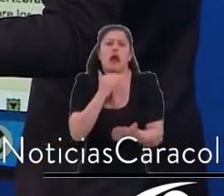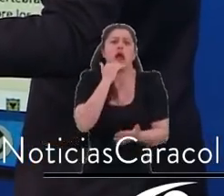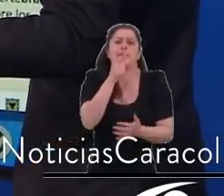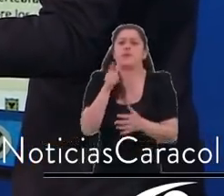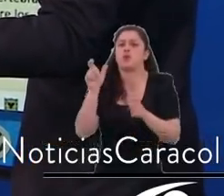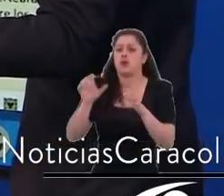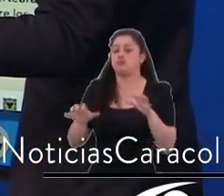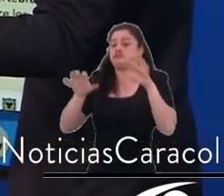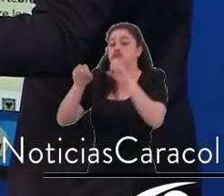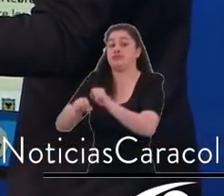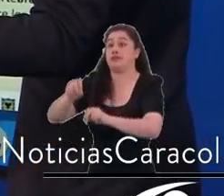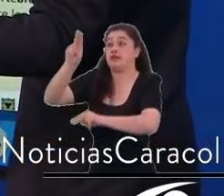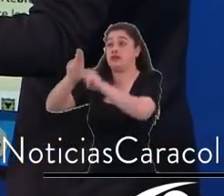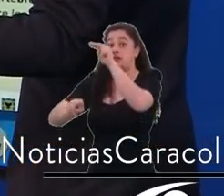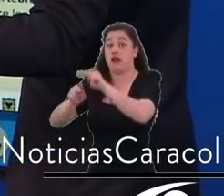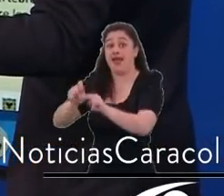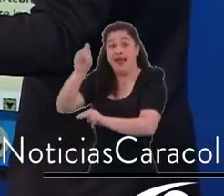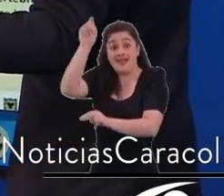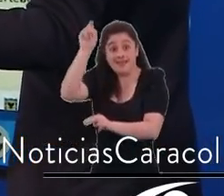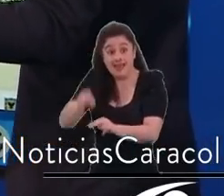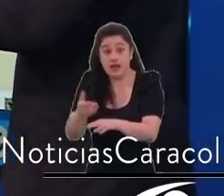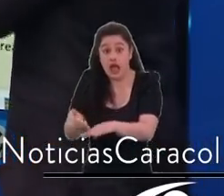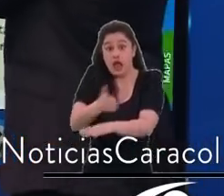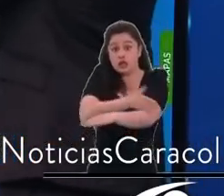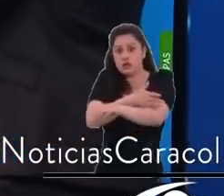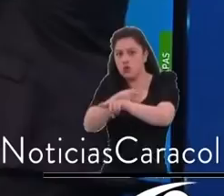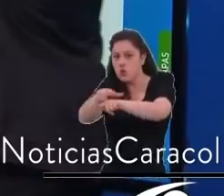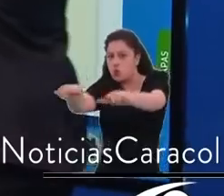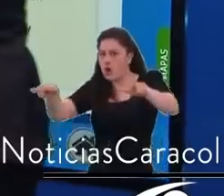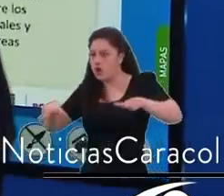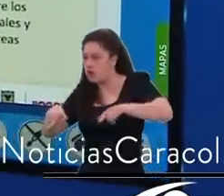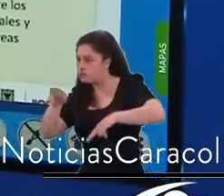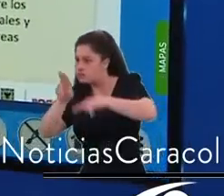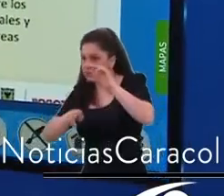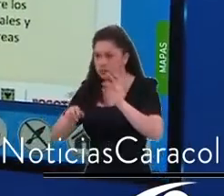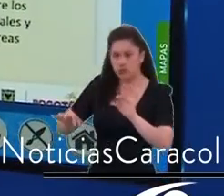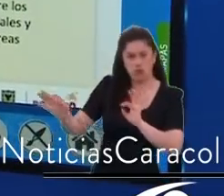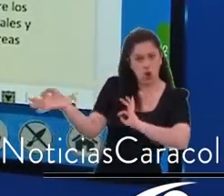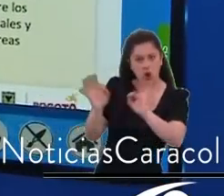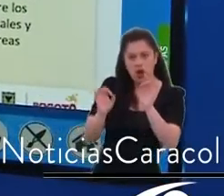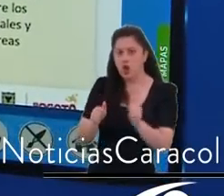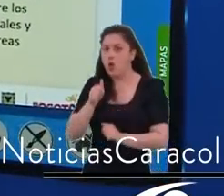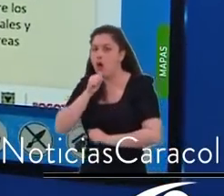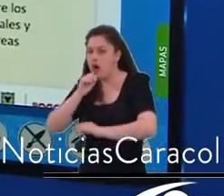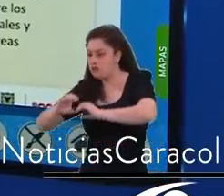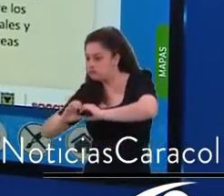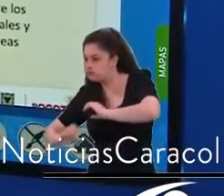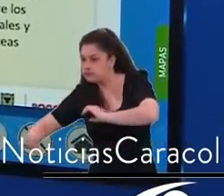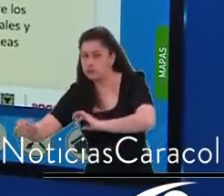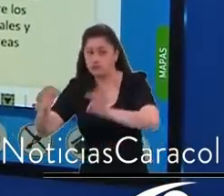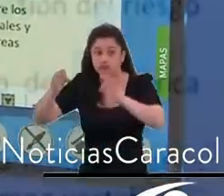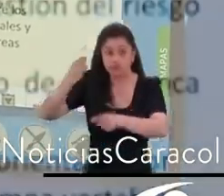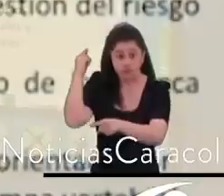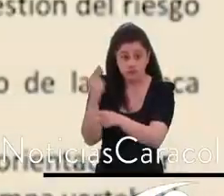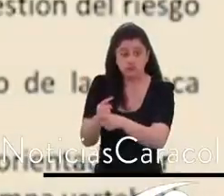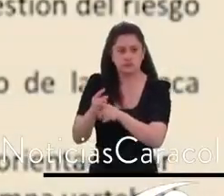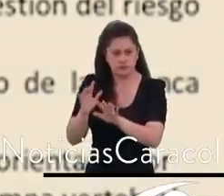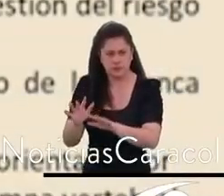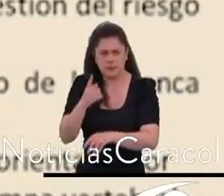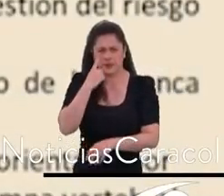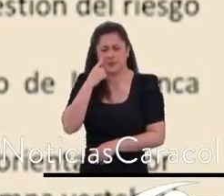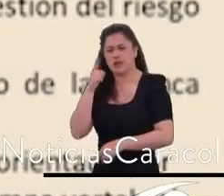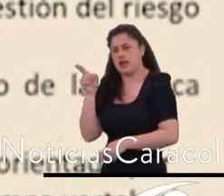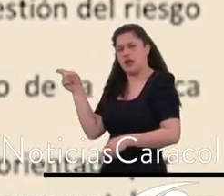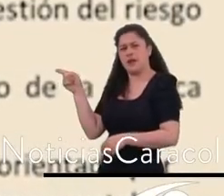elemento esencial para poder tener una ciudad, llegue a la ciudad. En la práctica, ¿qué es reconocer la estructura ecológica y qué es lo que plantea este